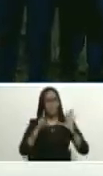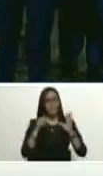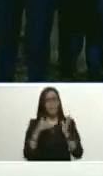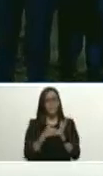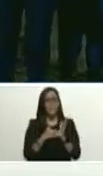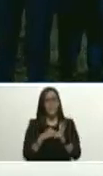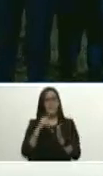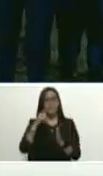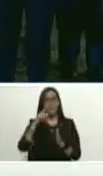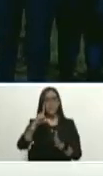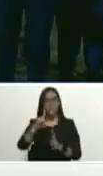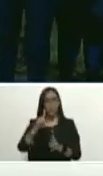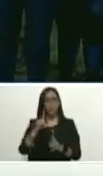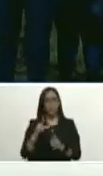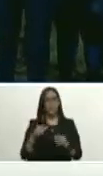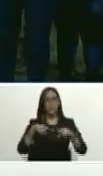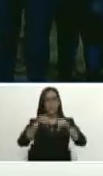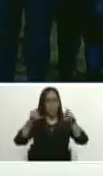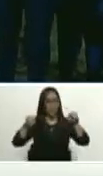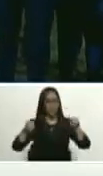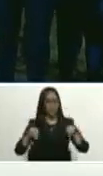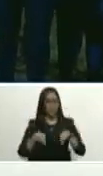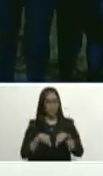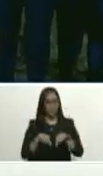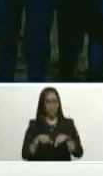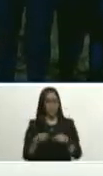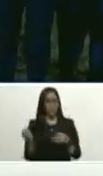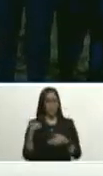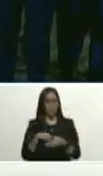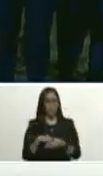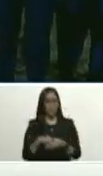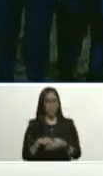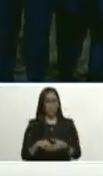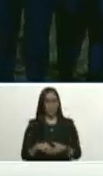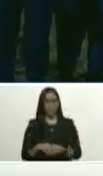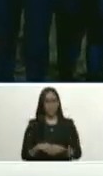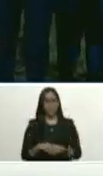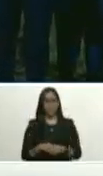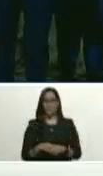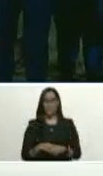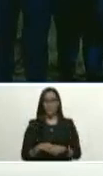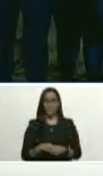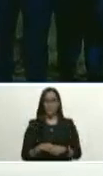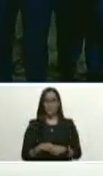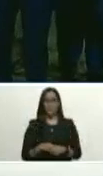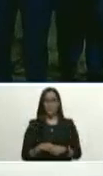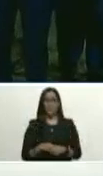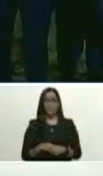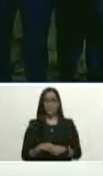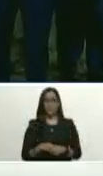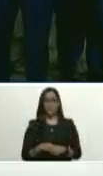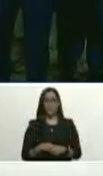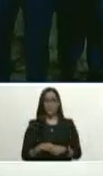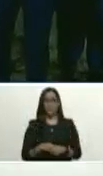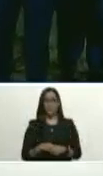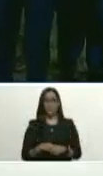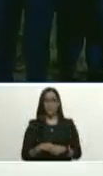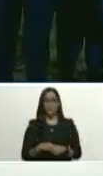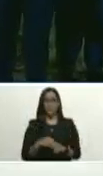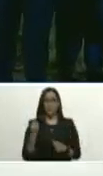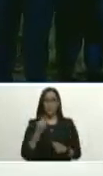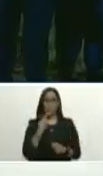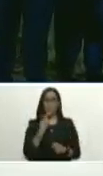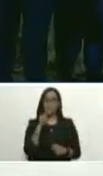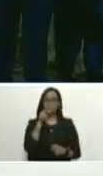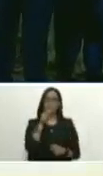kilos por hectárea además tengo ese dato Puglisi me lo dice tu gente